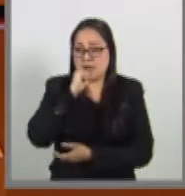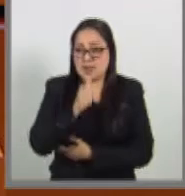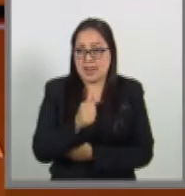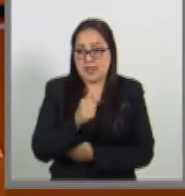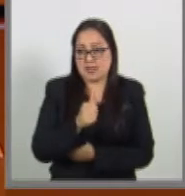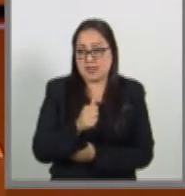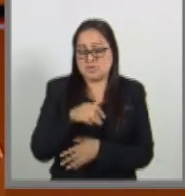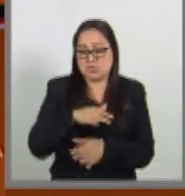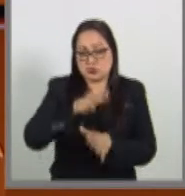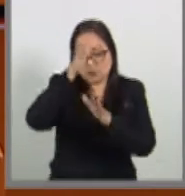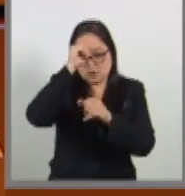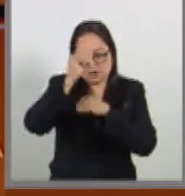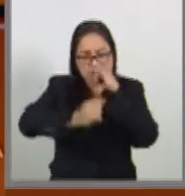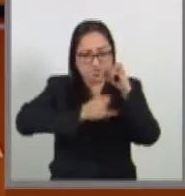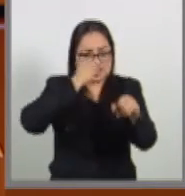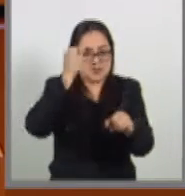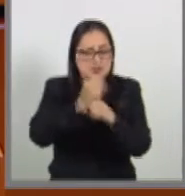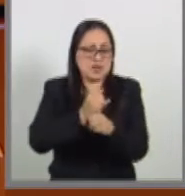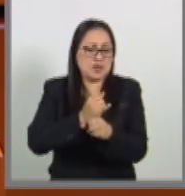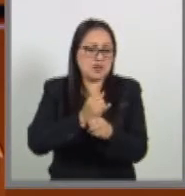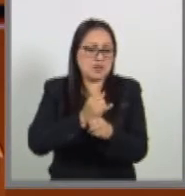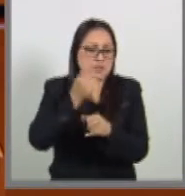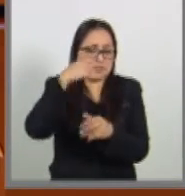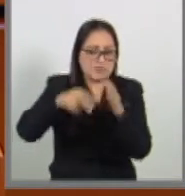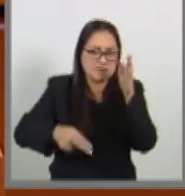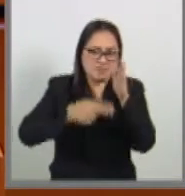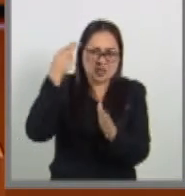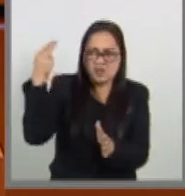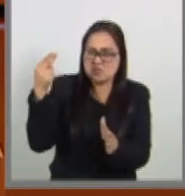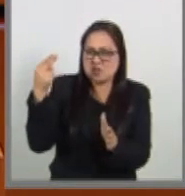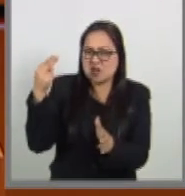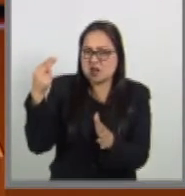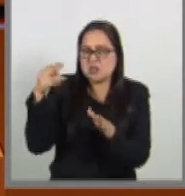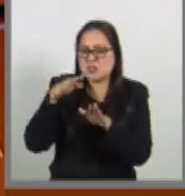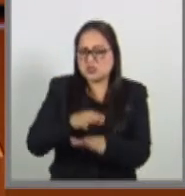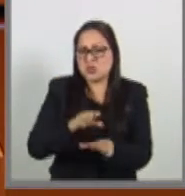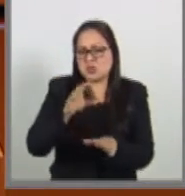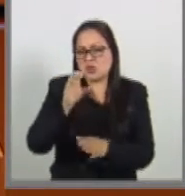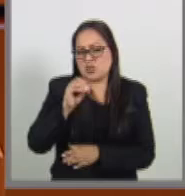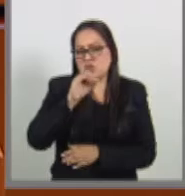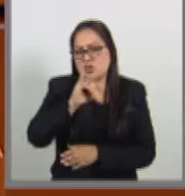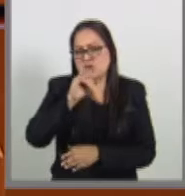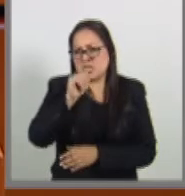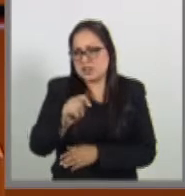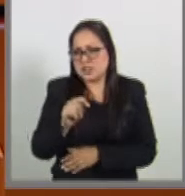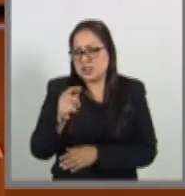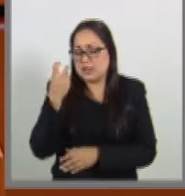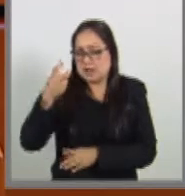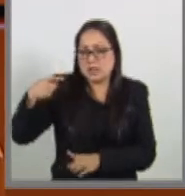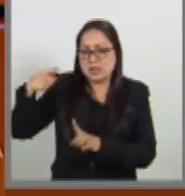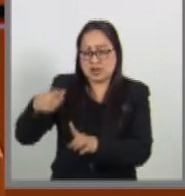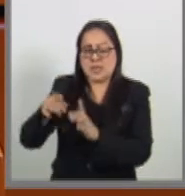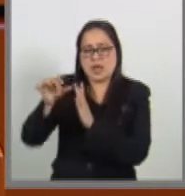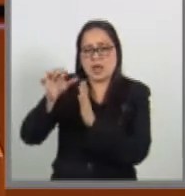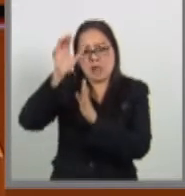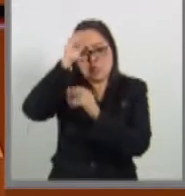tratado internacional trascendental de la Organización Internacional del Trabajo, como es el